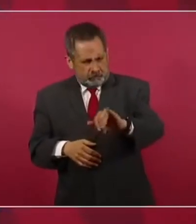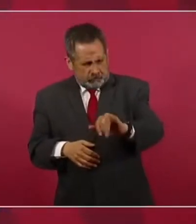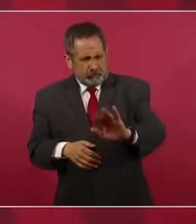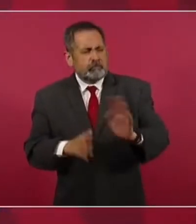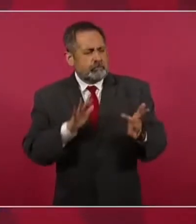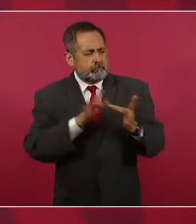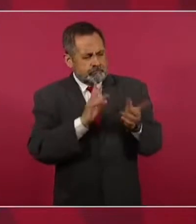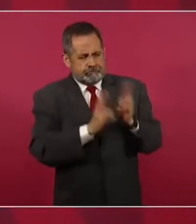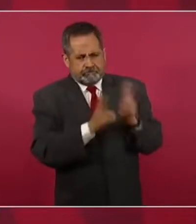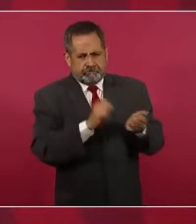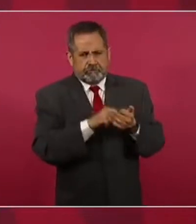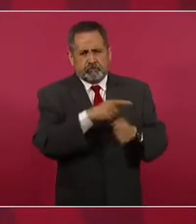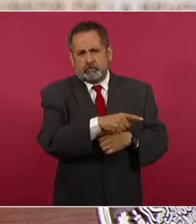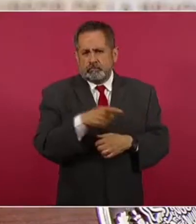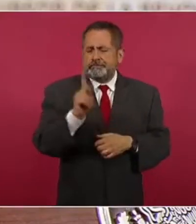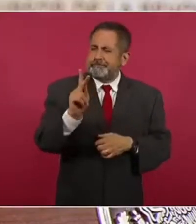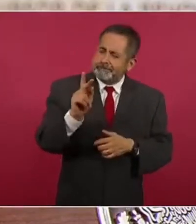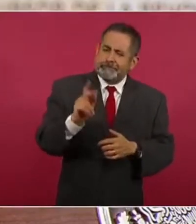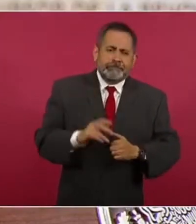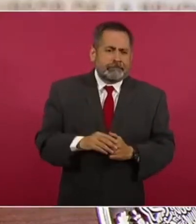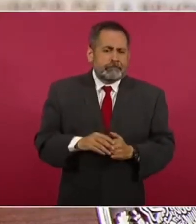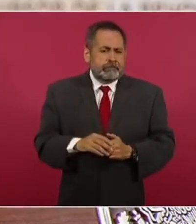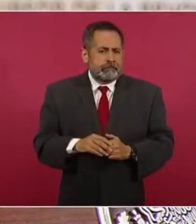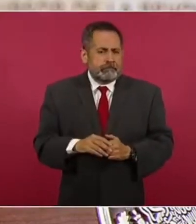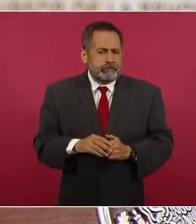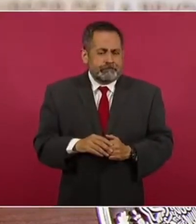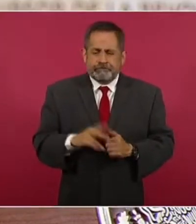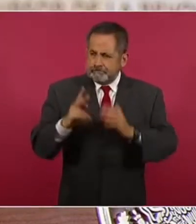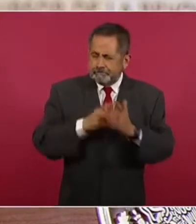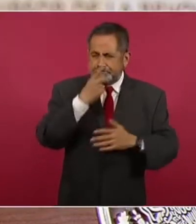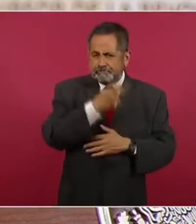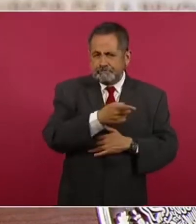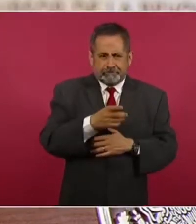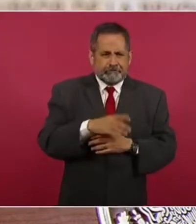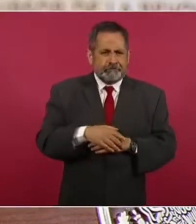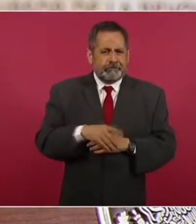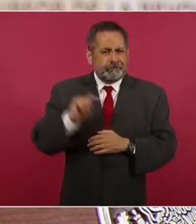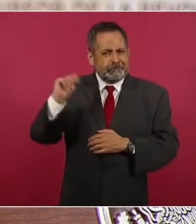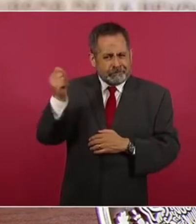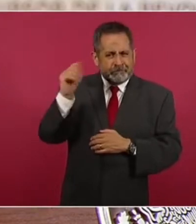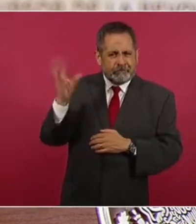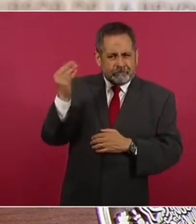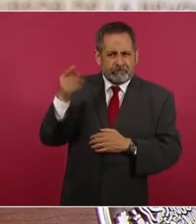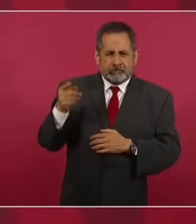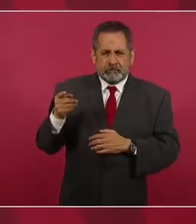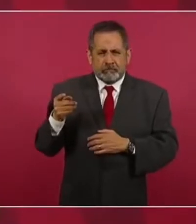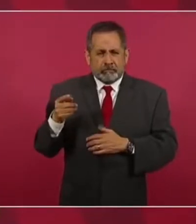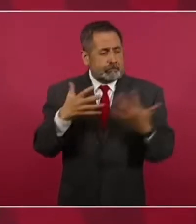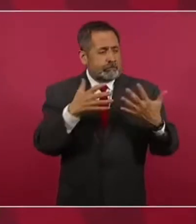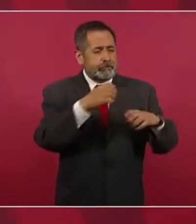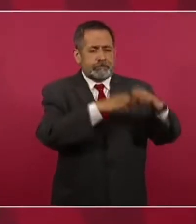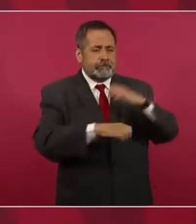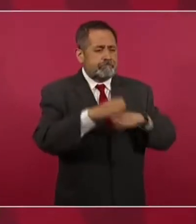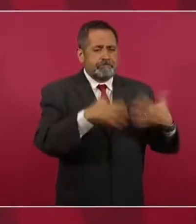ellos. Pero es un asunto, insisto, de tecnología, las grandes empresas